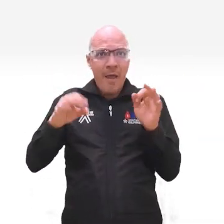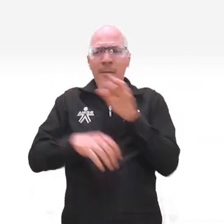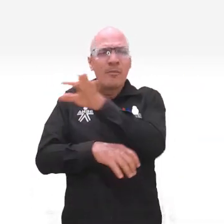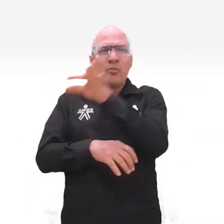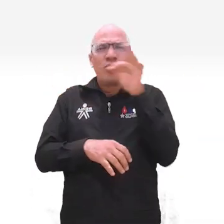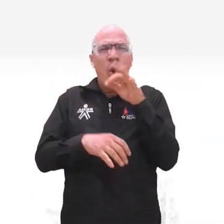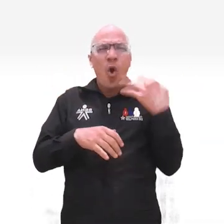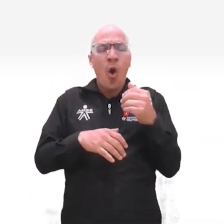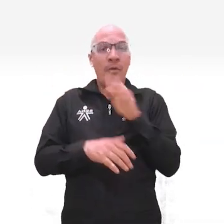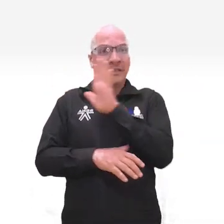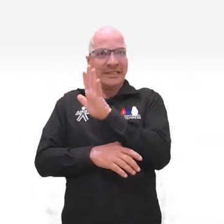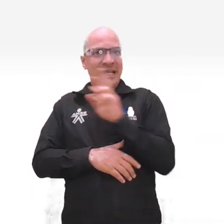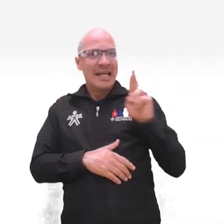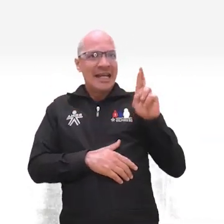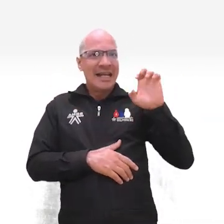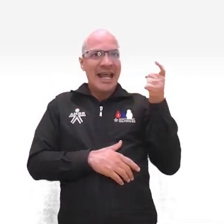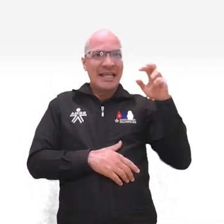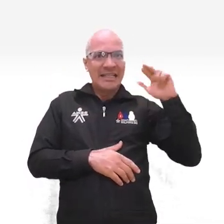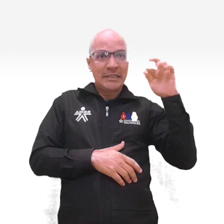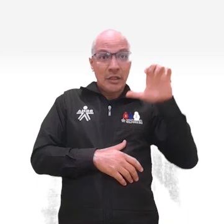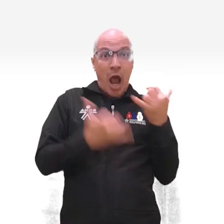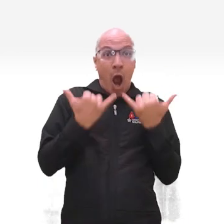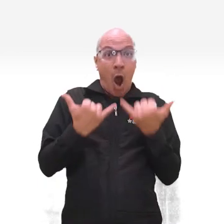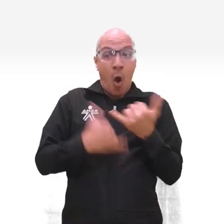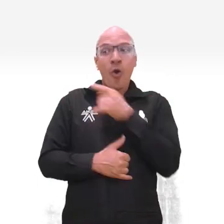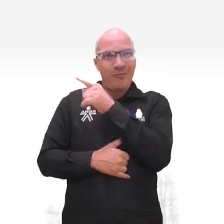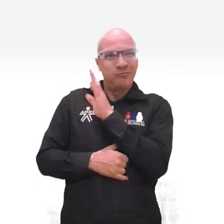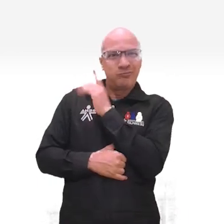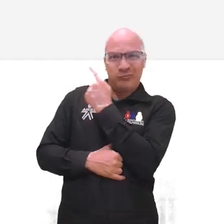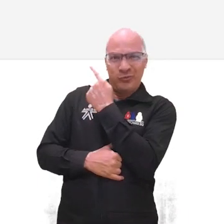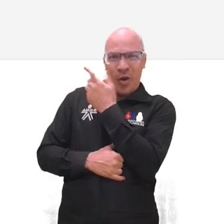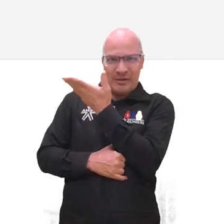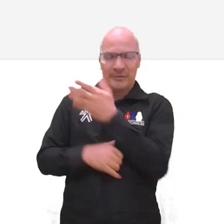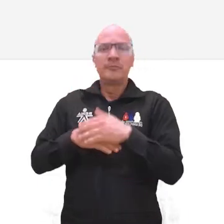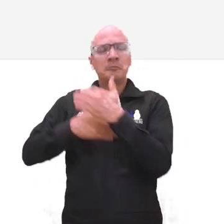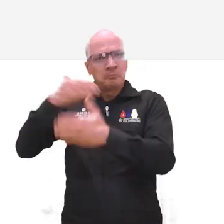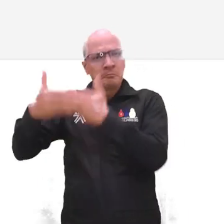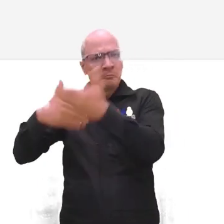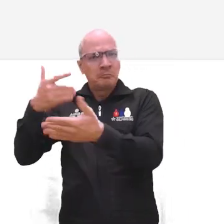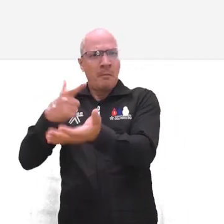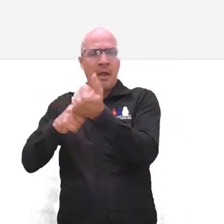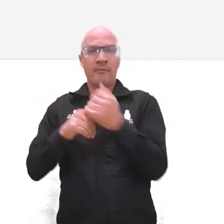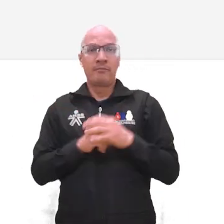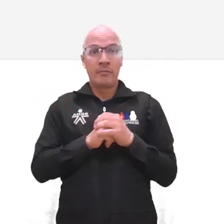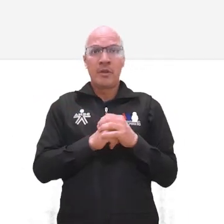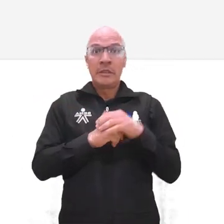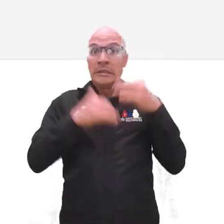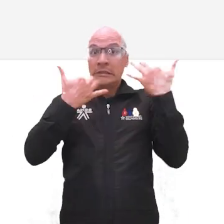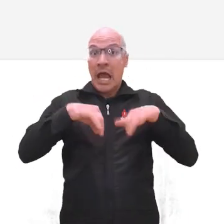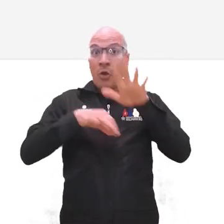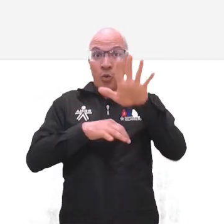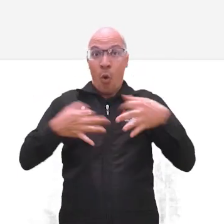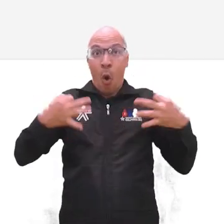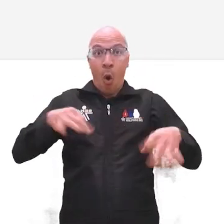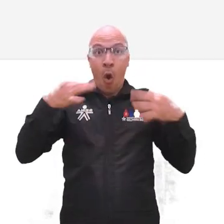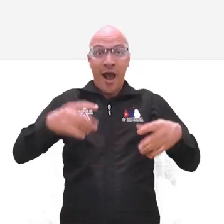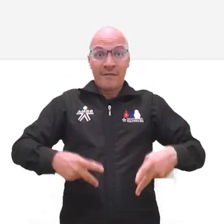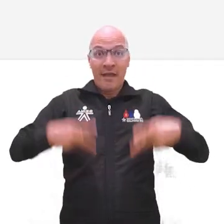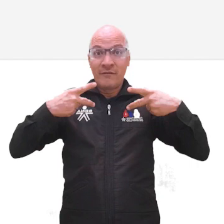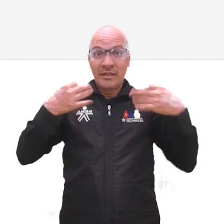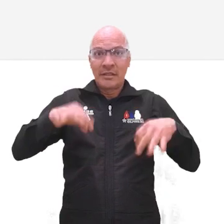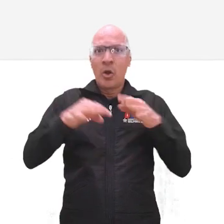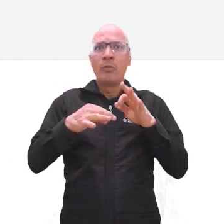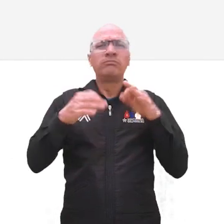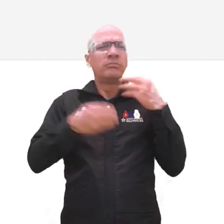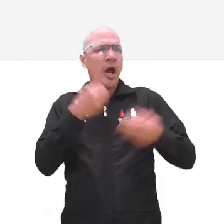opción Regístrese ahora y siguiendo los pasos que indica el sistema. Si ya tienes tu hoja de vida registrada, ingresa con tu documento de